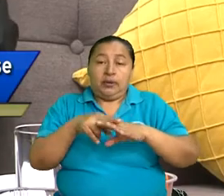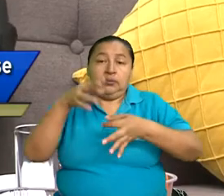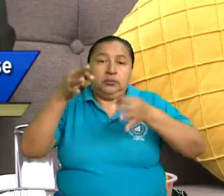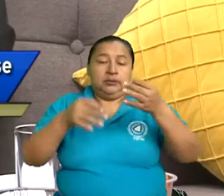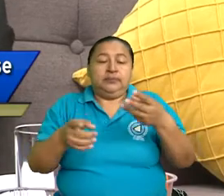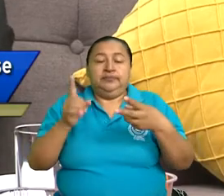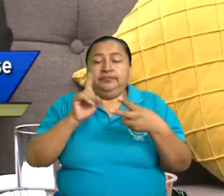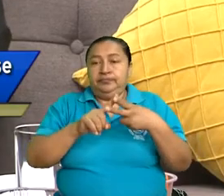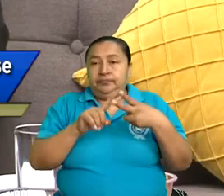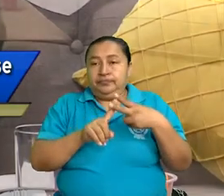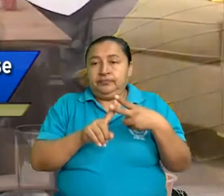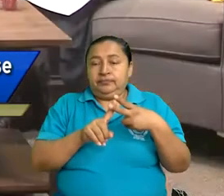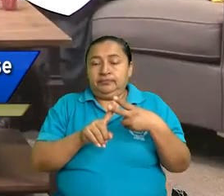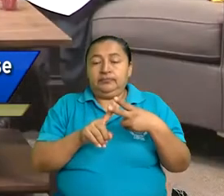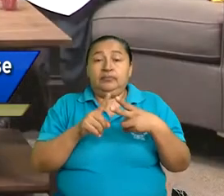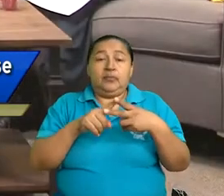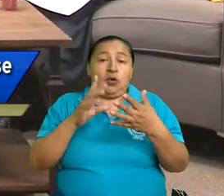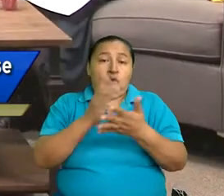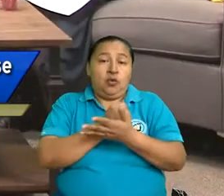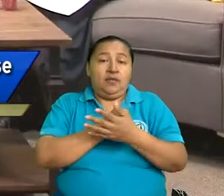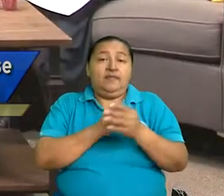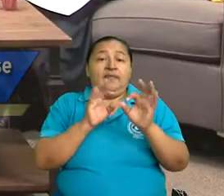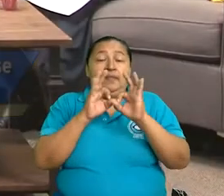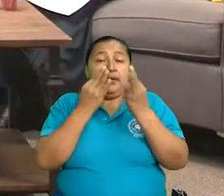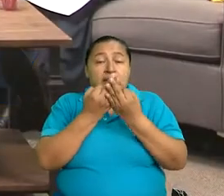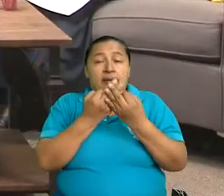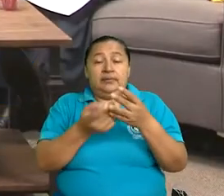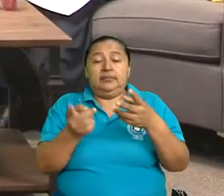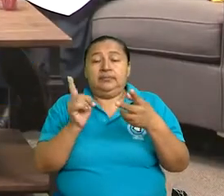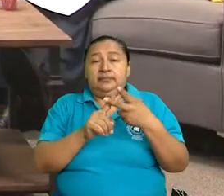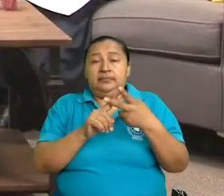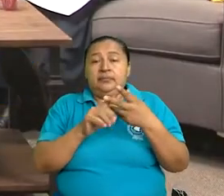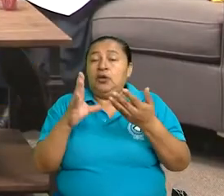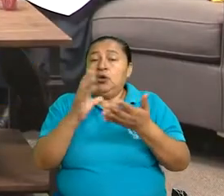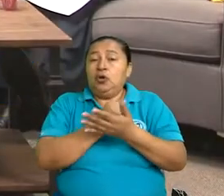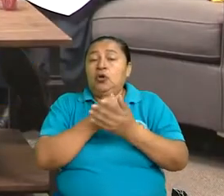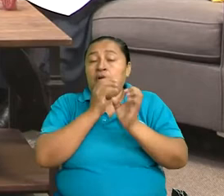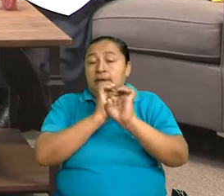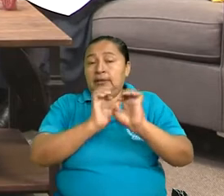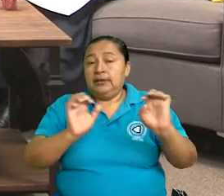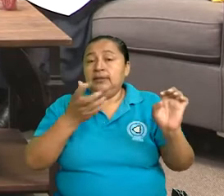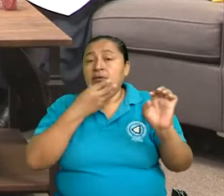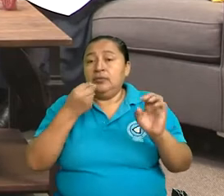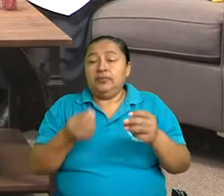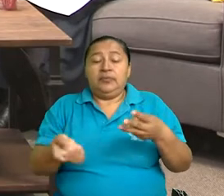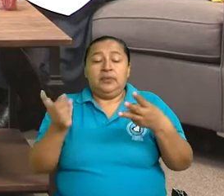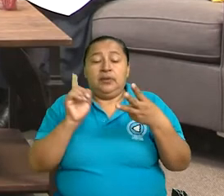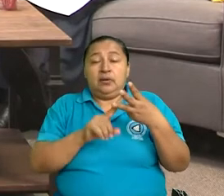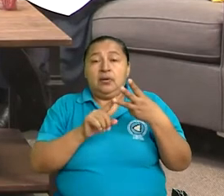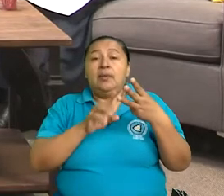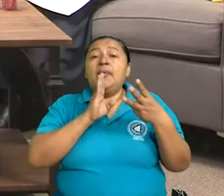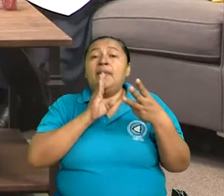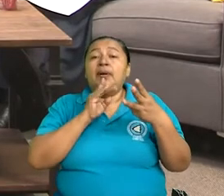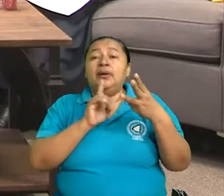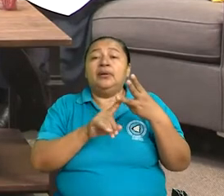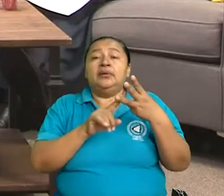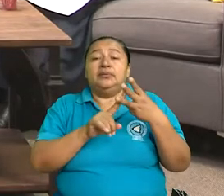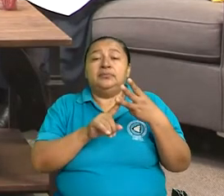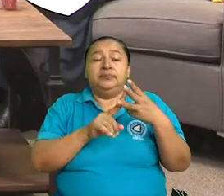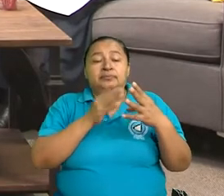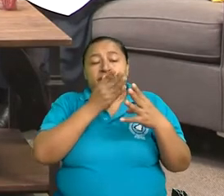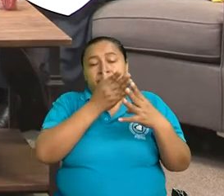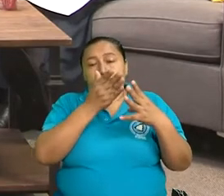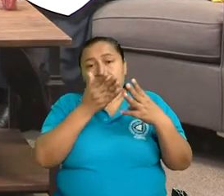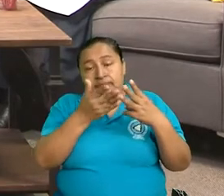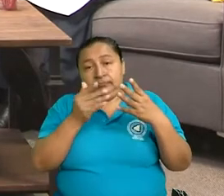digesto el código de familia el código de la niñez y la adolescencia vamos a mencionar una tercera vamos a ir haciendo